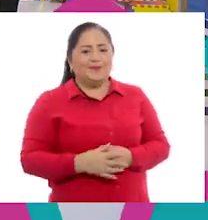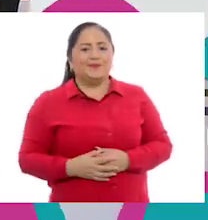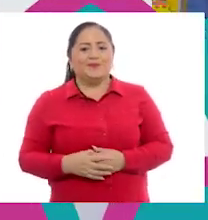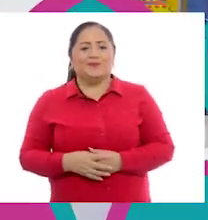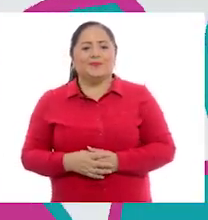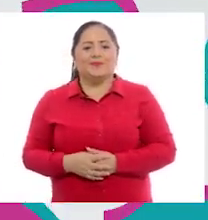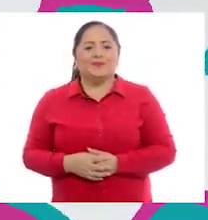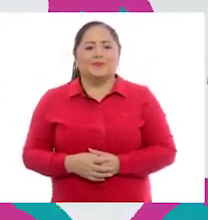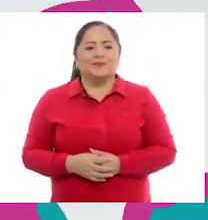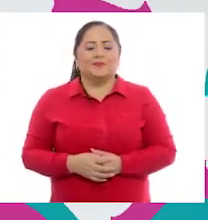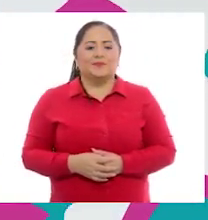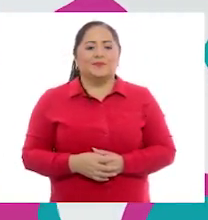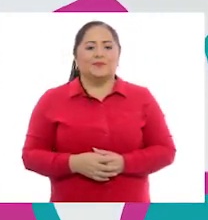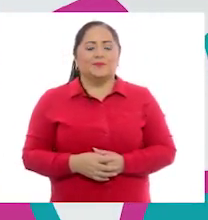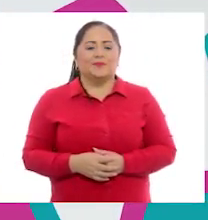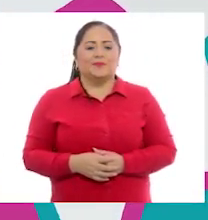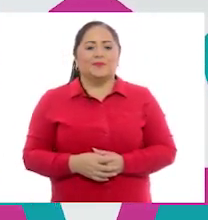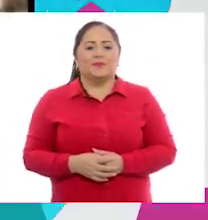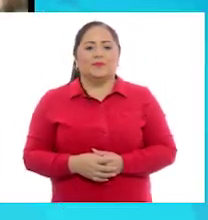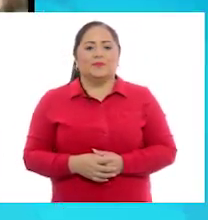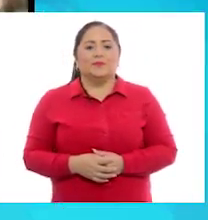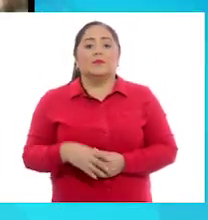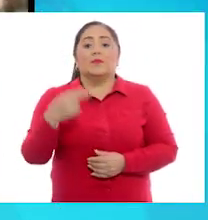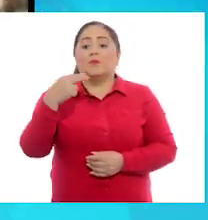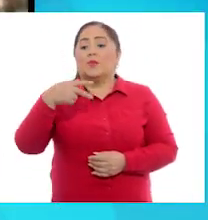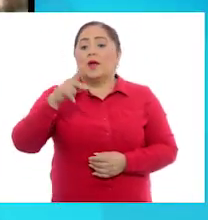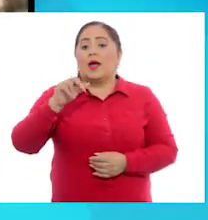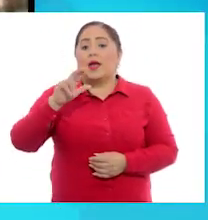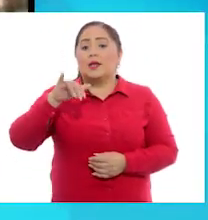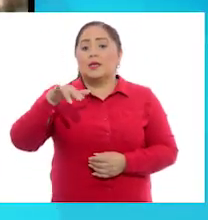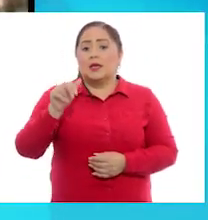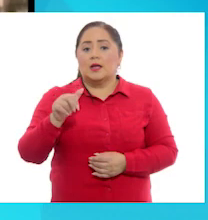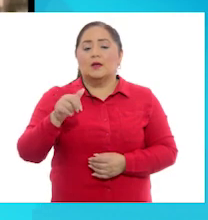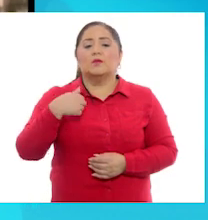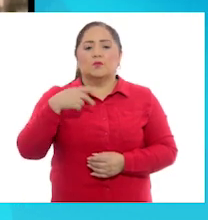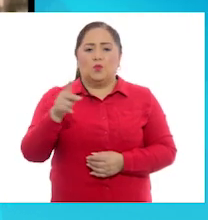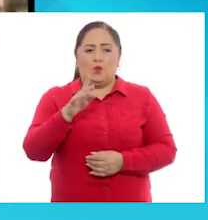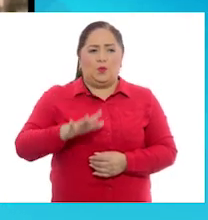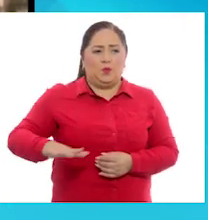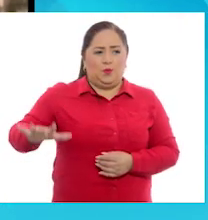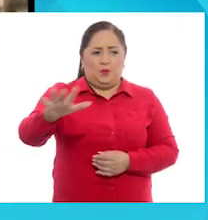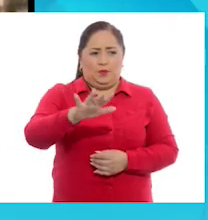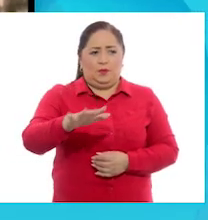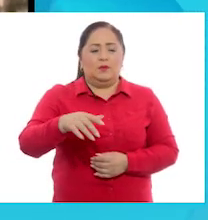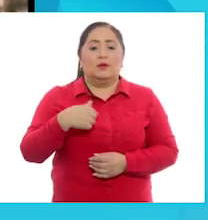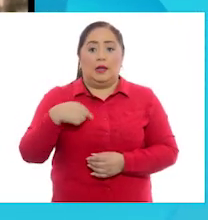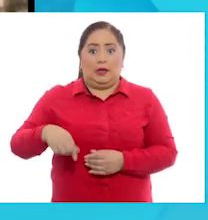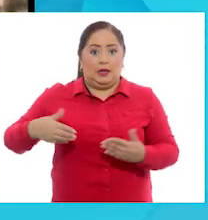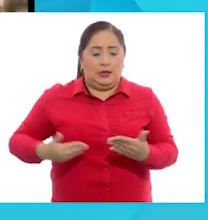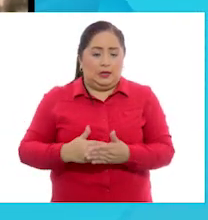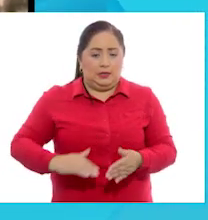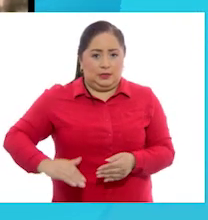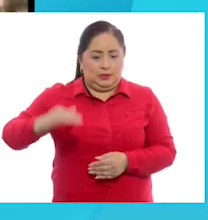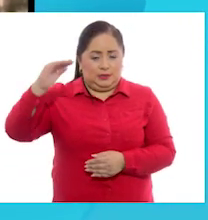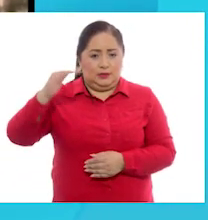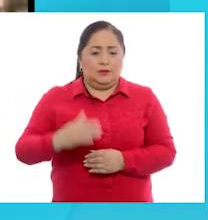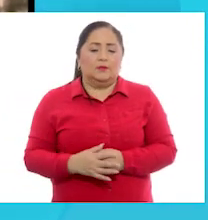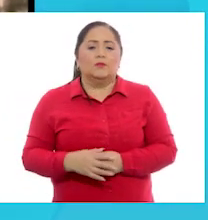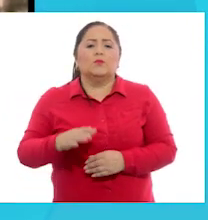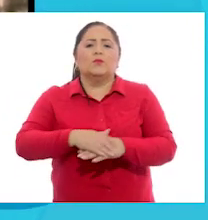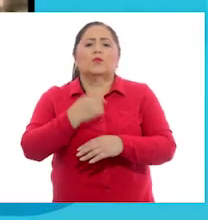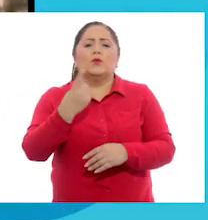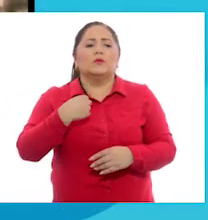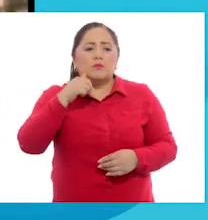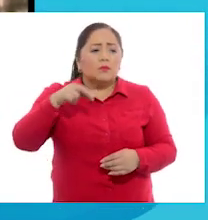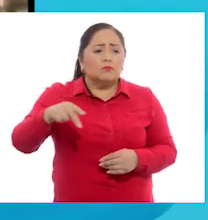a verlo. Vamos a verlo. Me llamo Karina Torres, vivo en Huachoch y soy rara murillazo, quiere decir, pies ligeros porque corremos